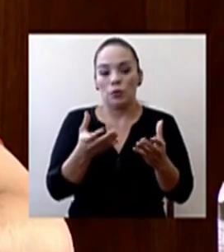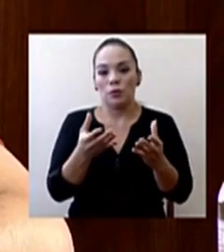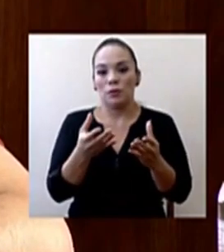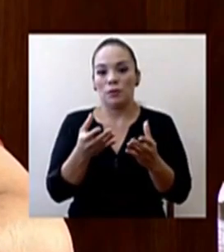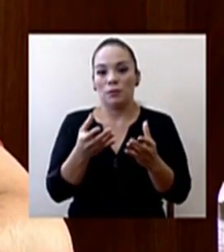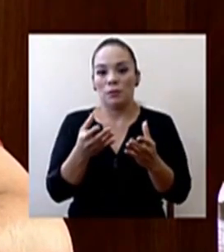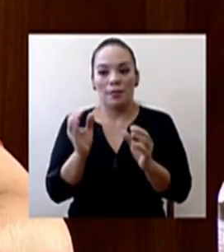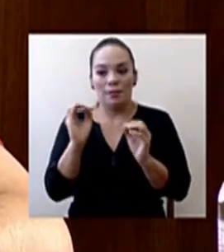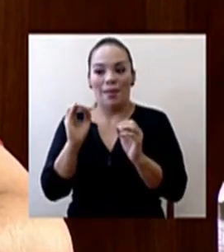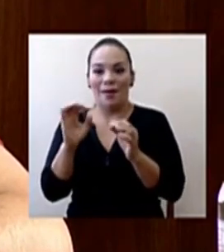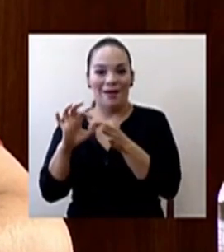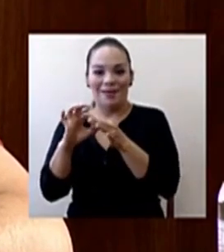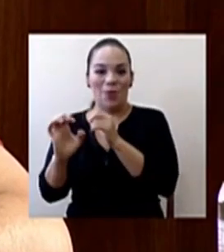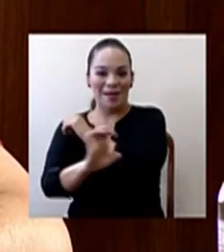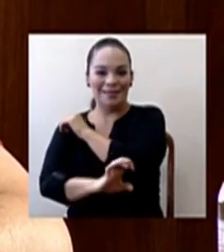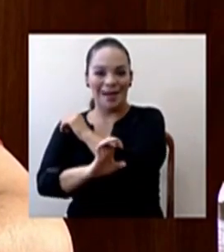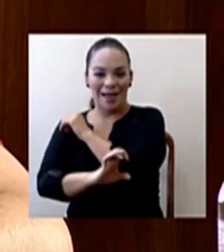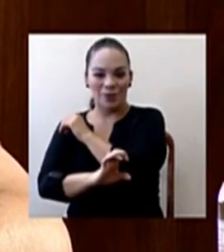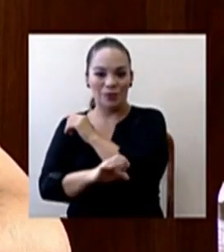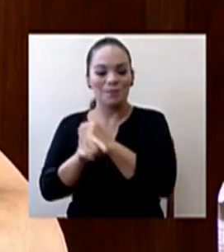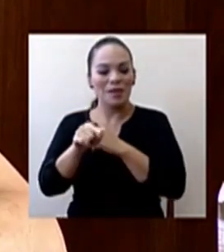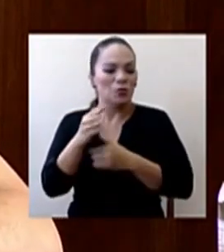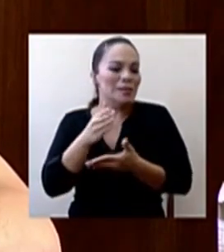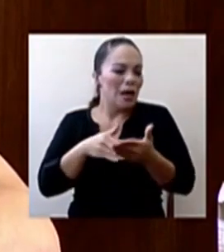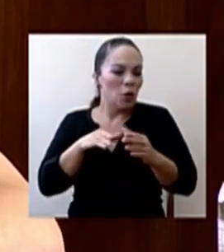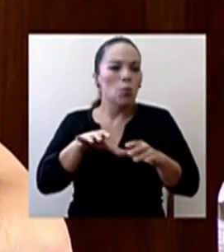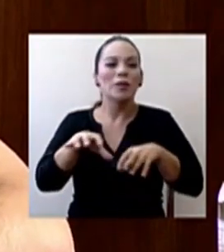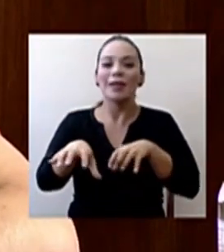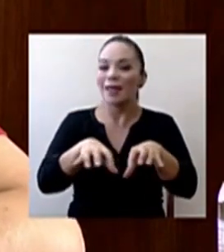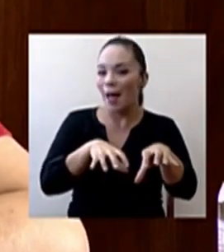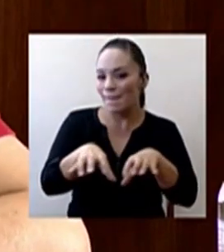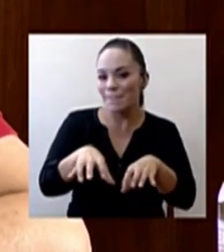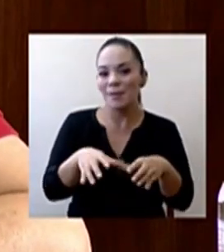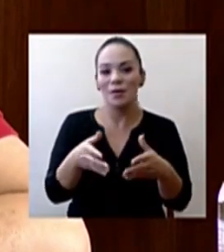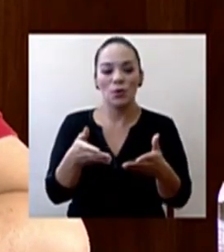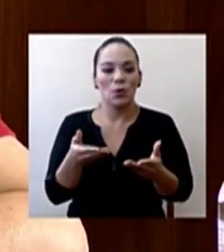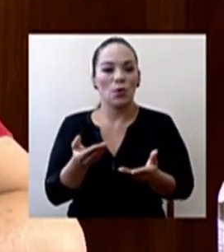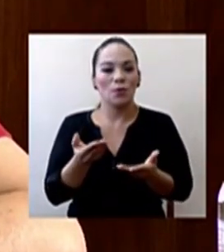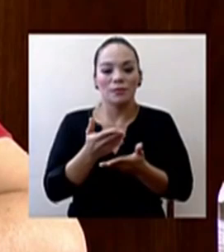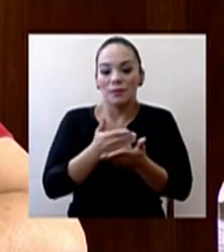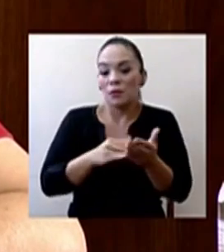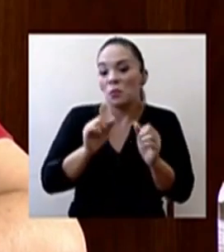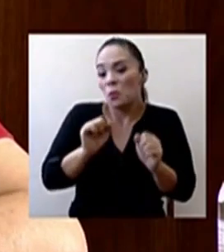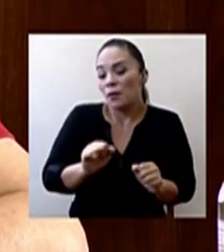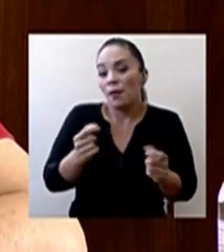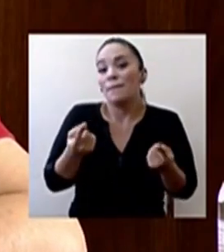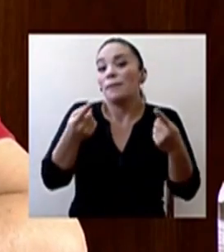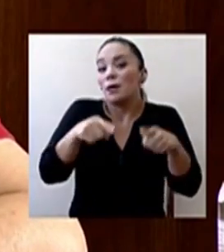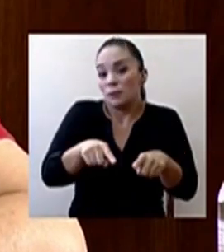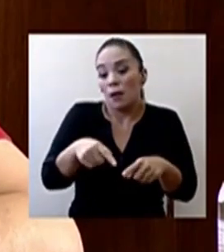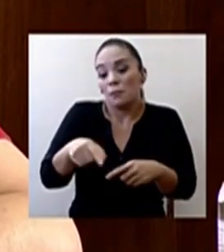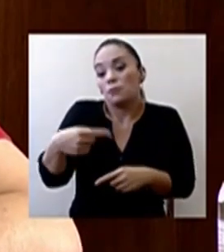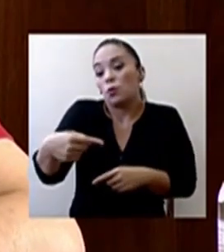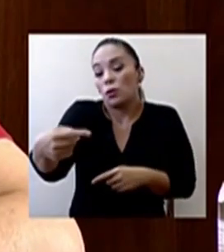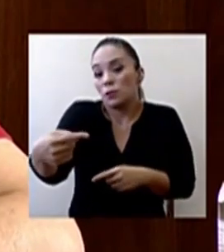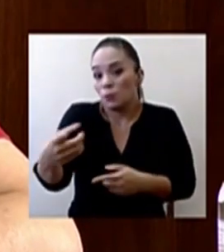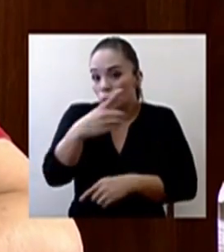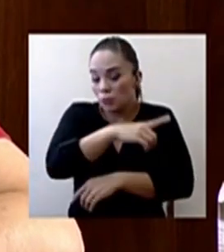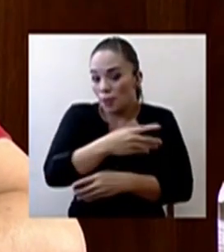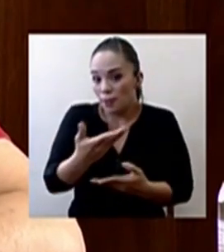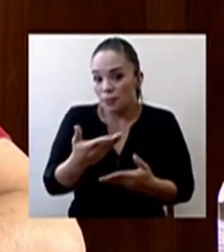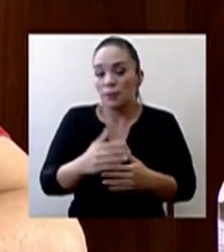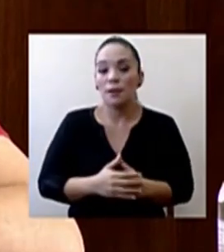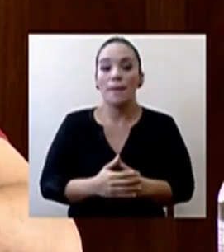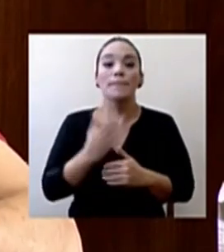caso en el país. Es algo dinámico, es algo que puede perfectamente pasar en los próximos días, porque,